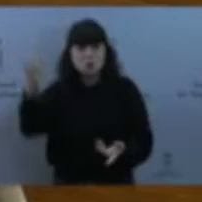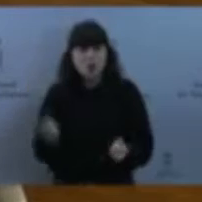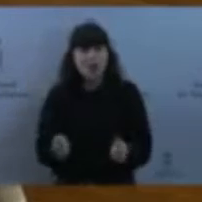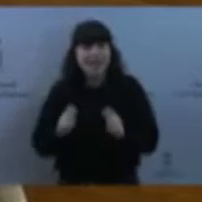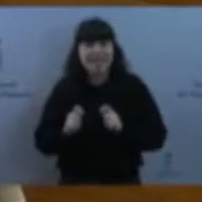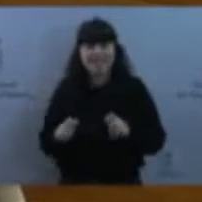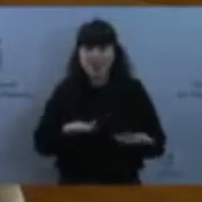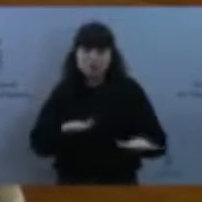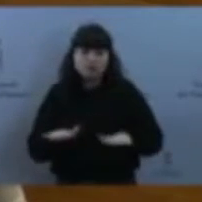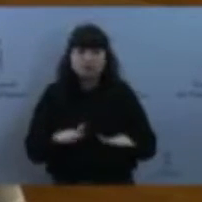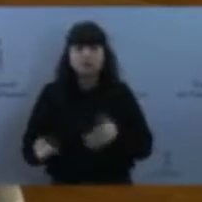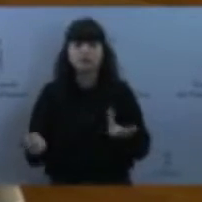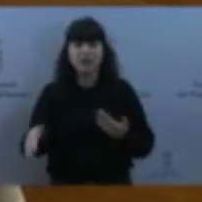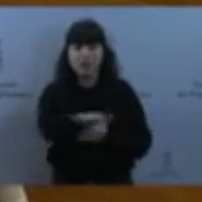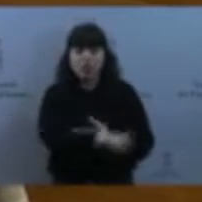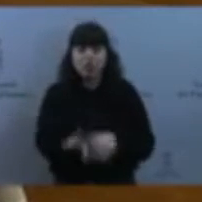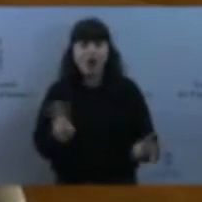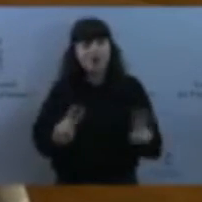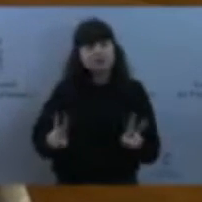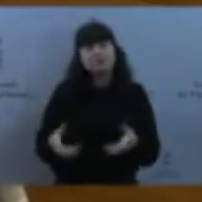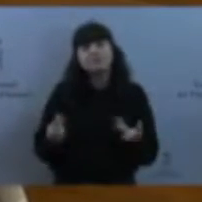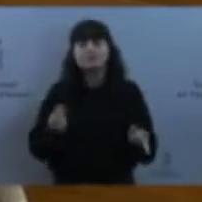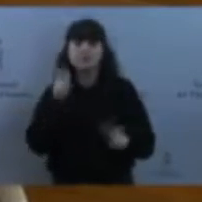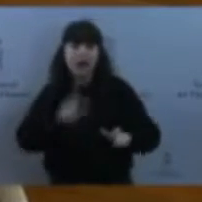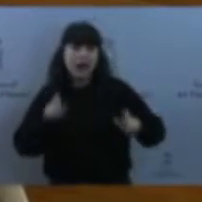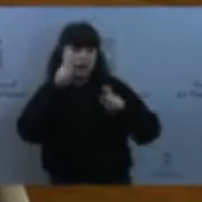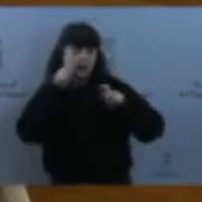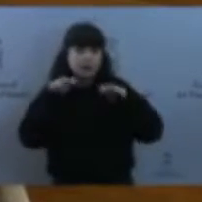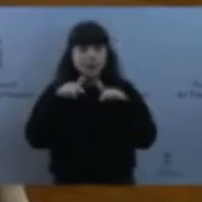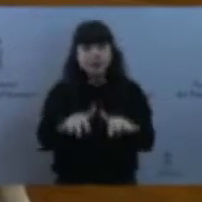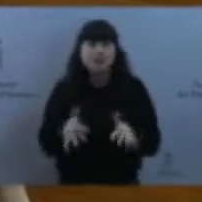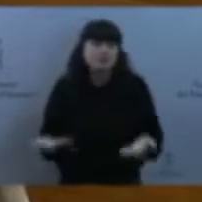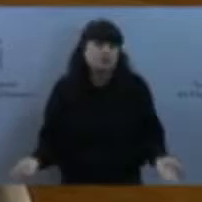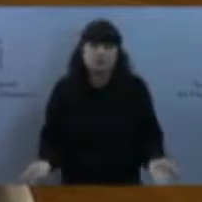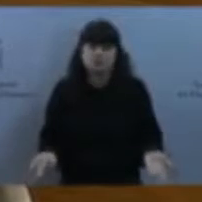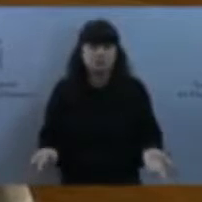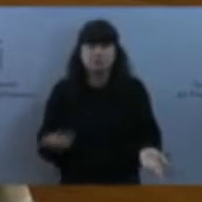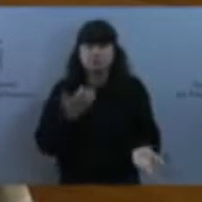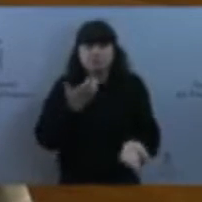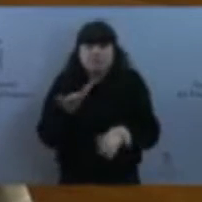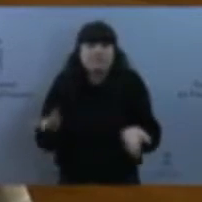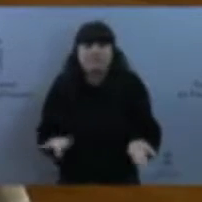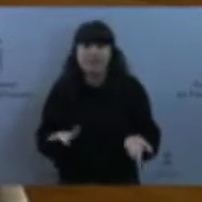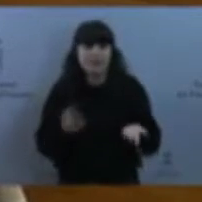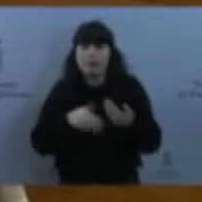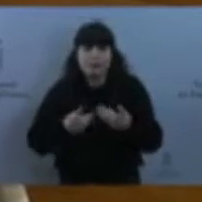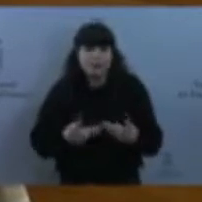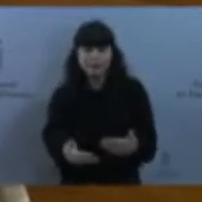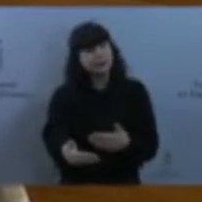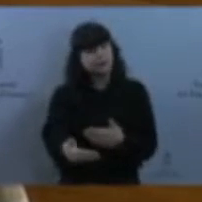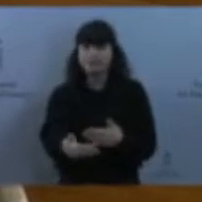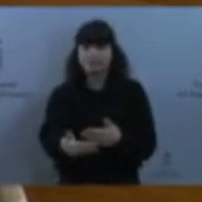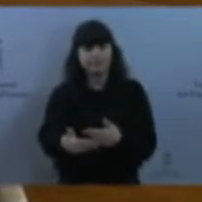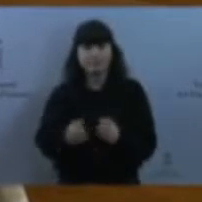zona. No tenemos futuro en estos pueblos hace años, que perdieron las ganas de trabajar por un futuro en estos